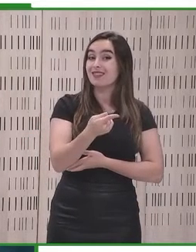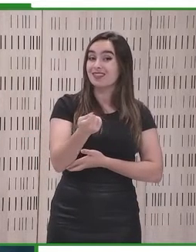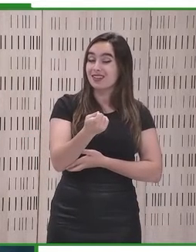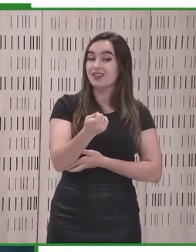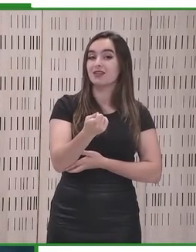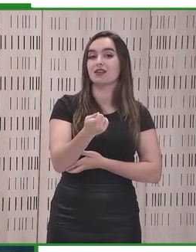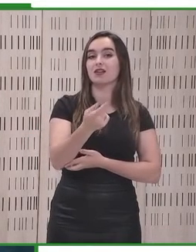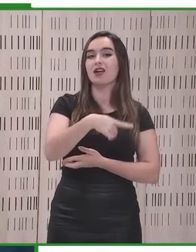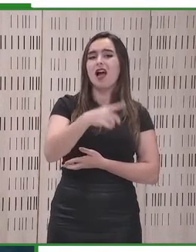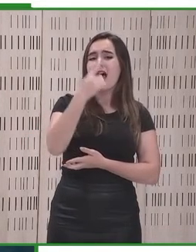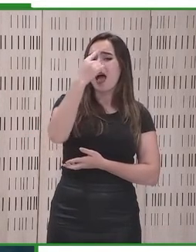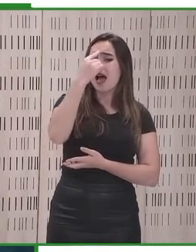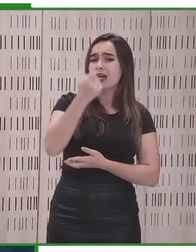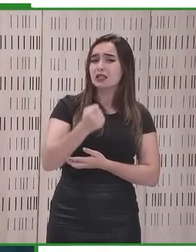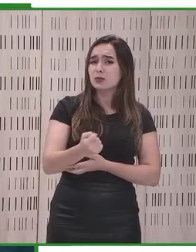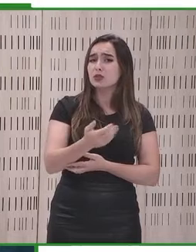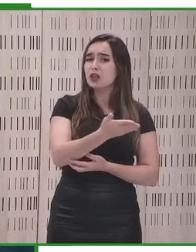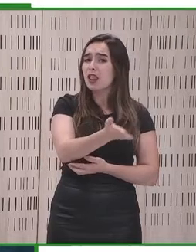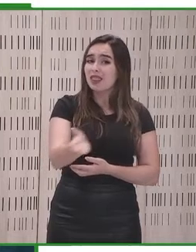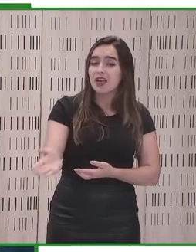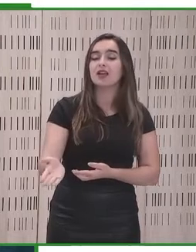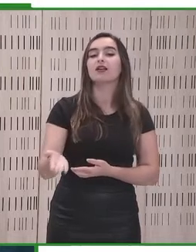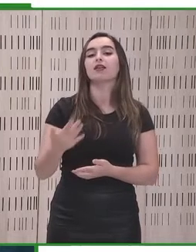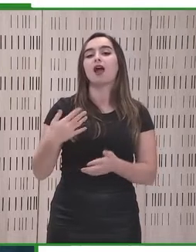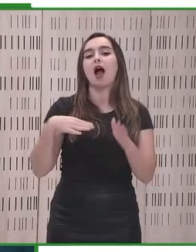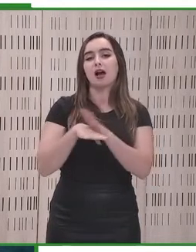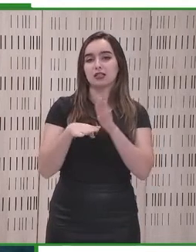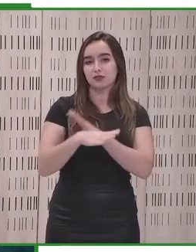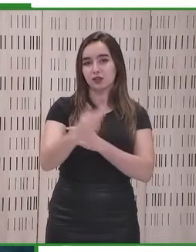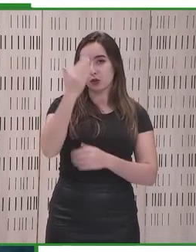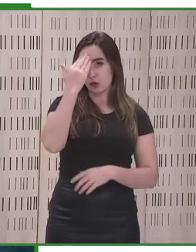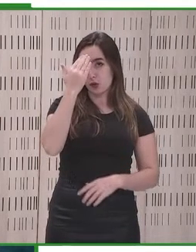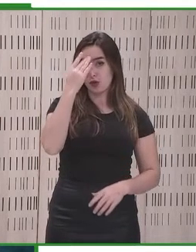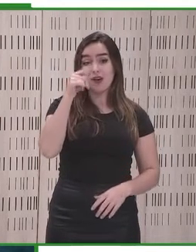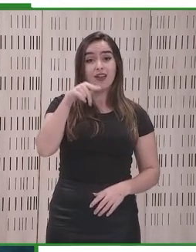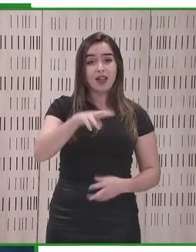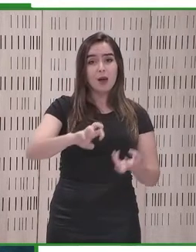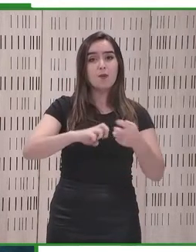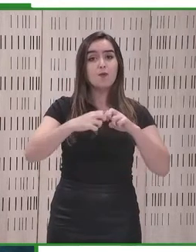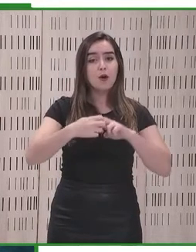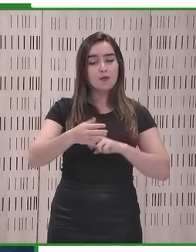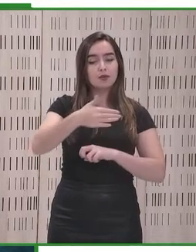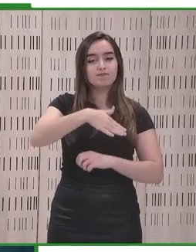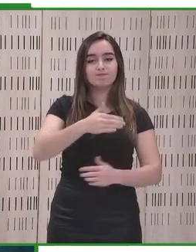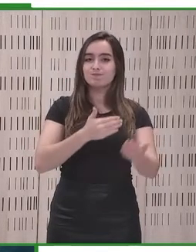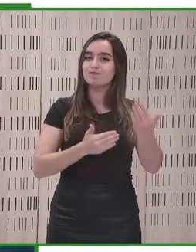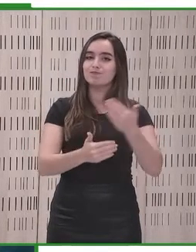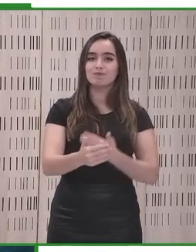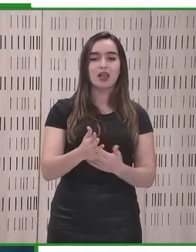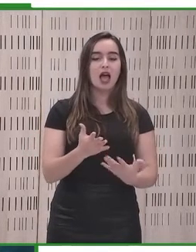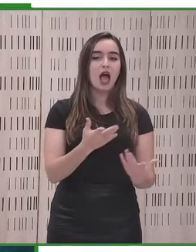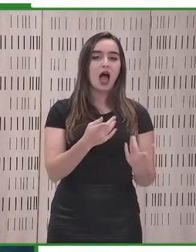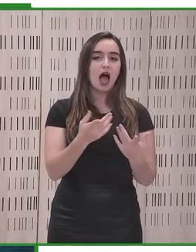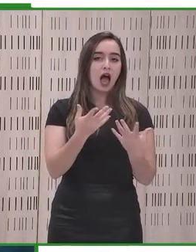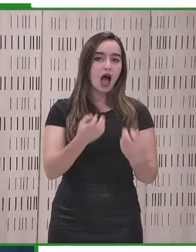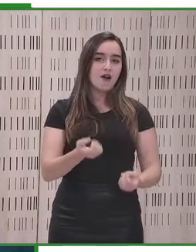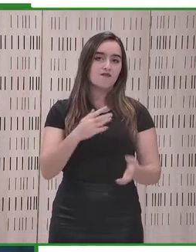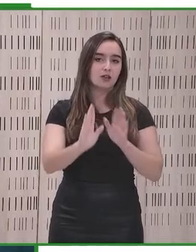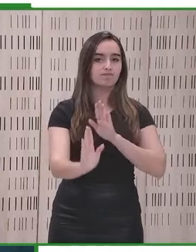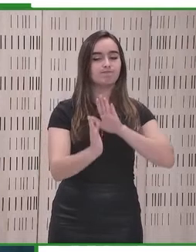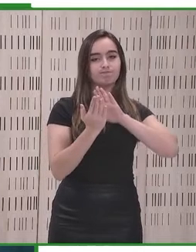expertos sepan de accesibilidad. Eso es un reto al tenemos que responder.